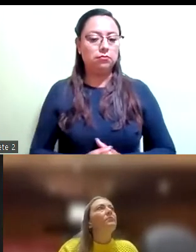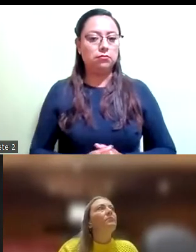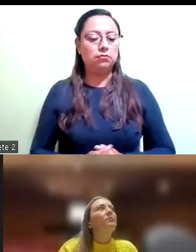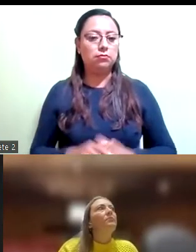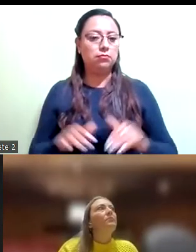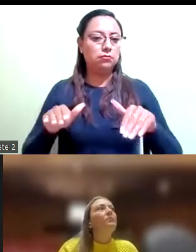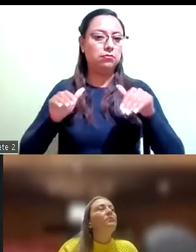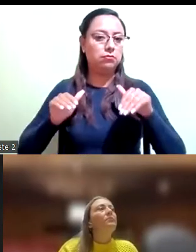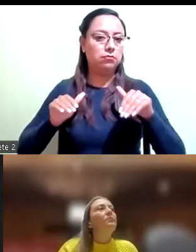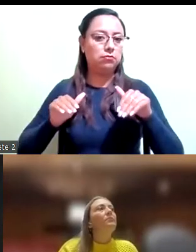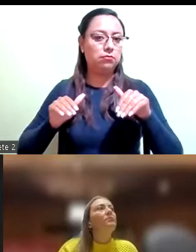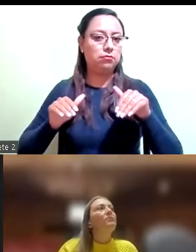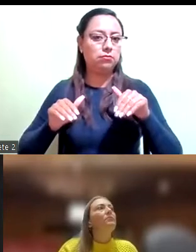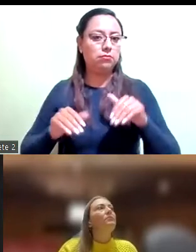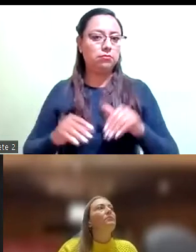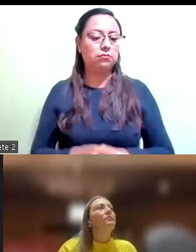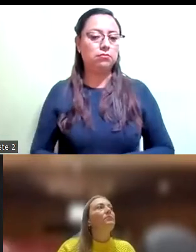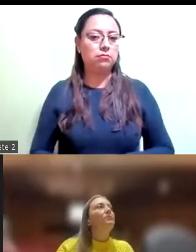Abstenciones.